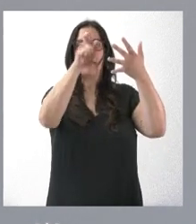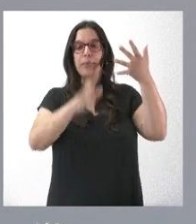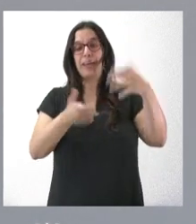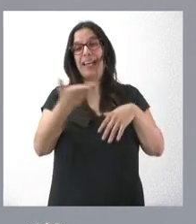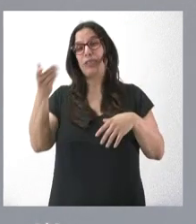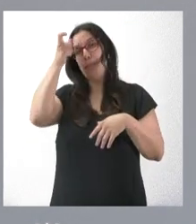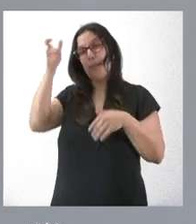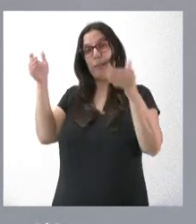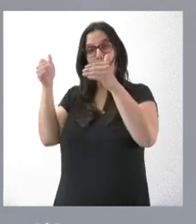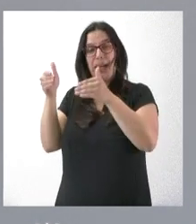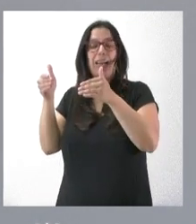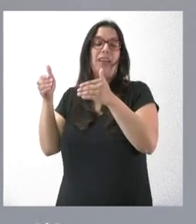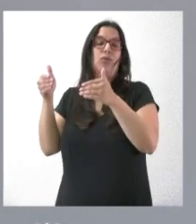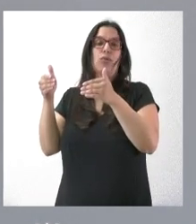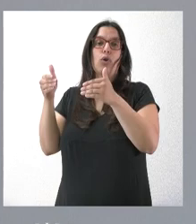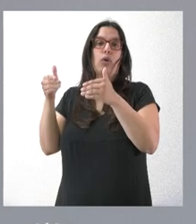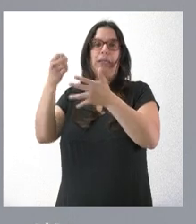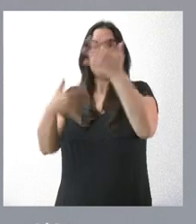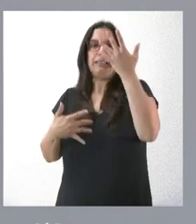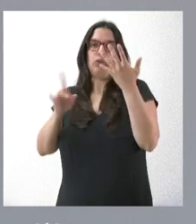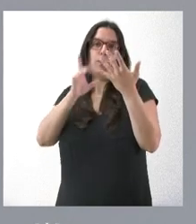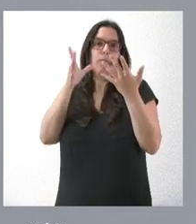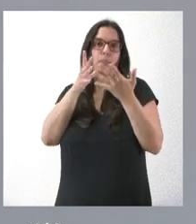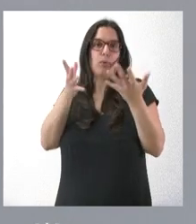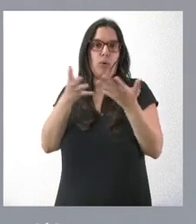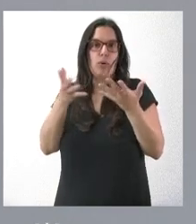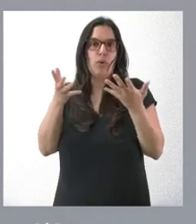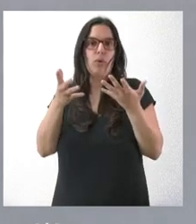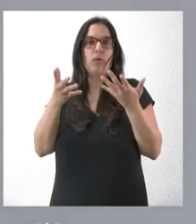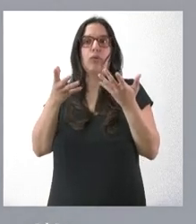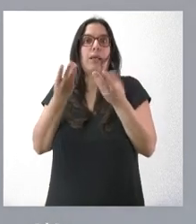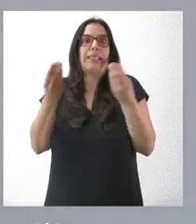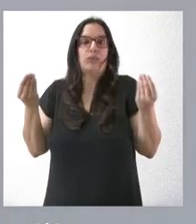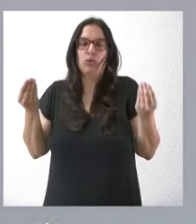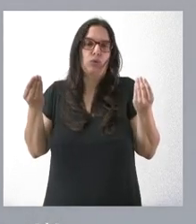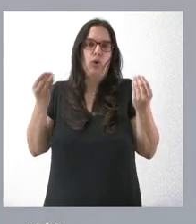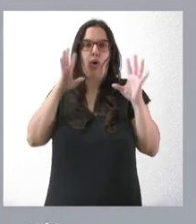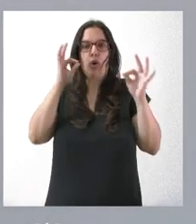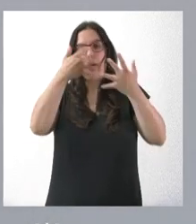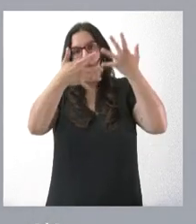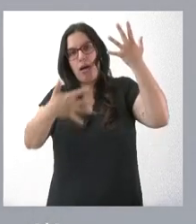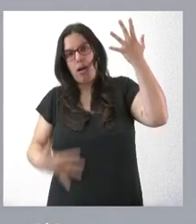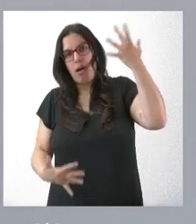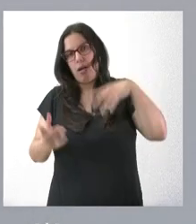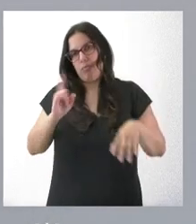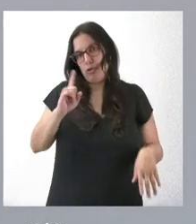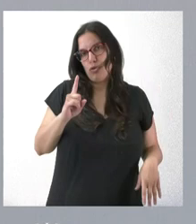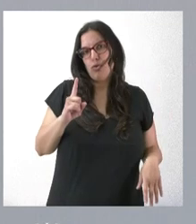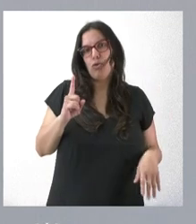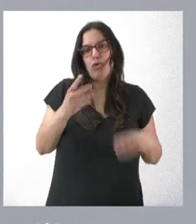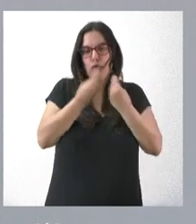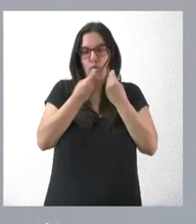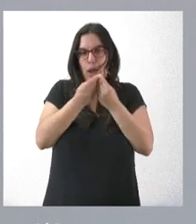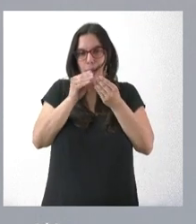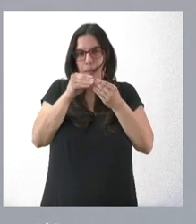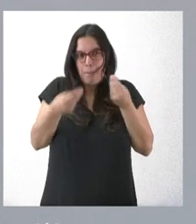resto, que son los ayuntamientos de menos de 20.000, que por tamaño y número, lógicamente, pues no cabrían en